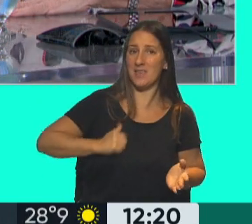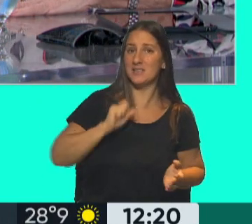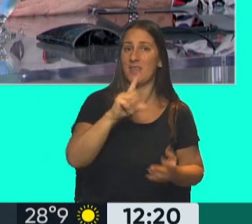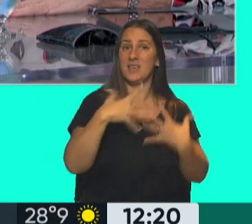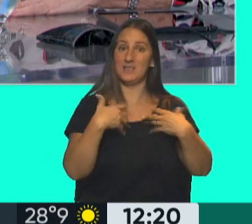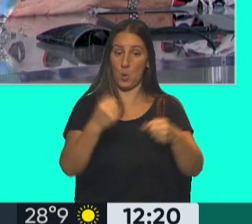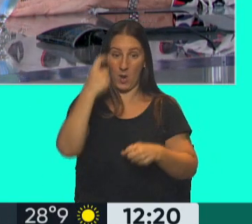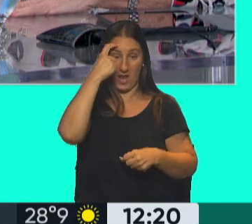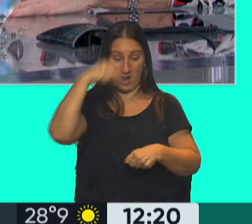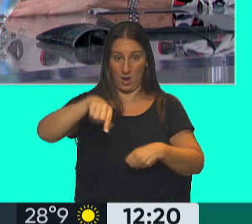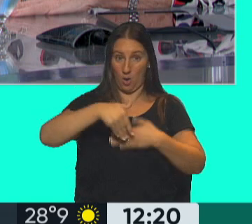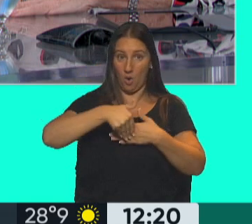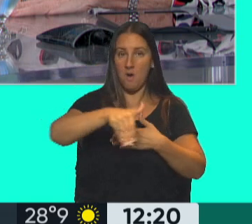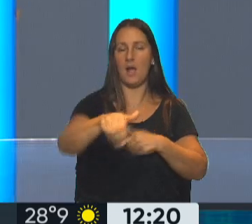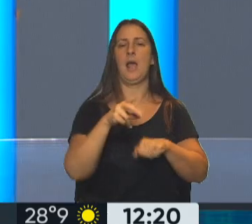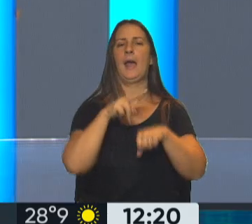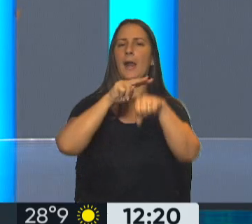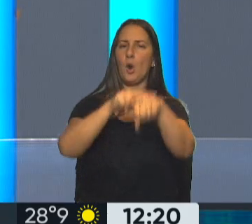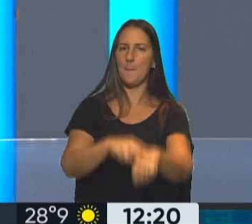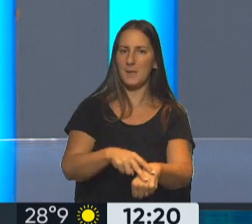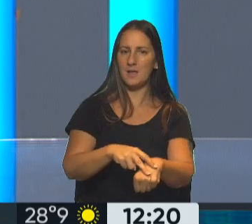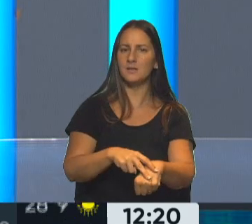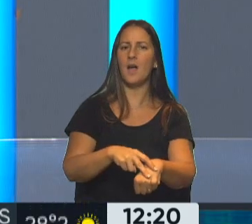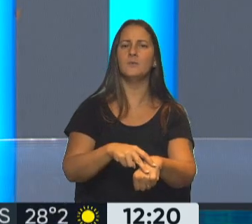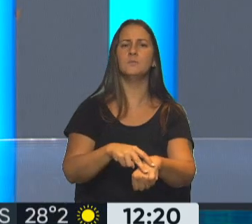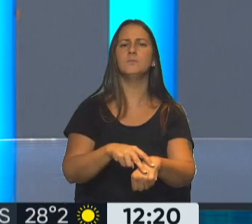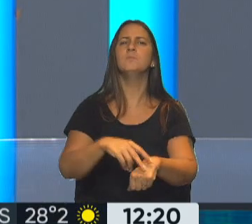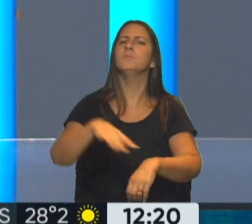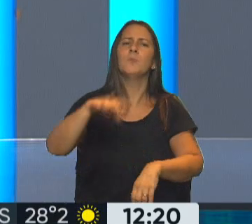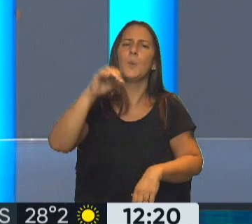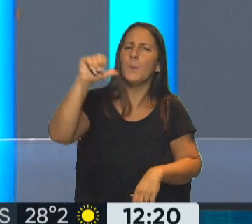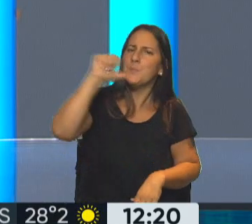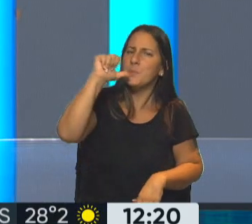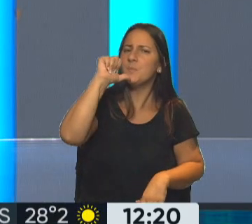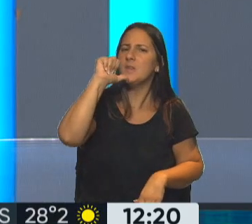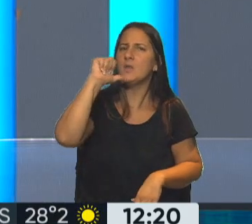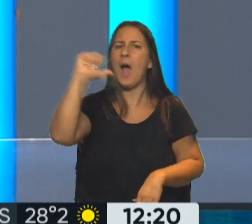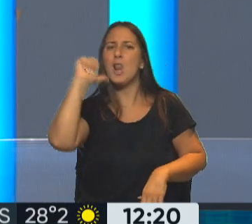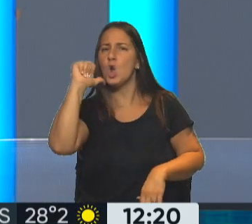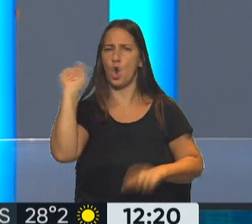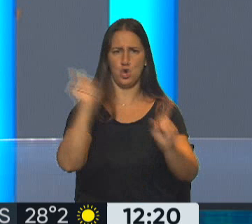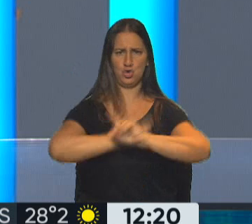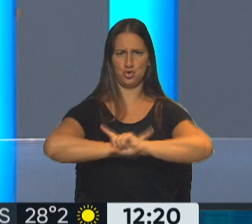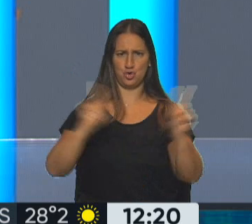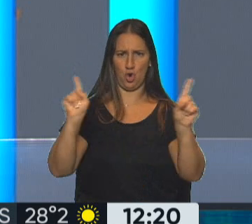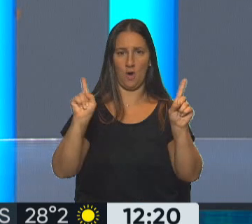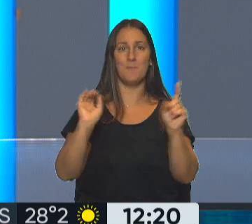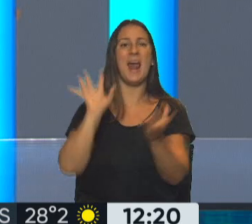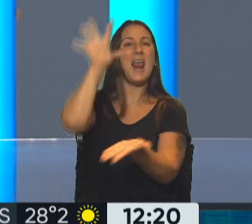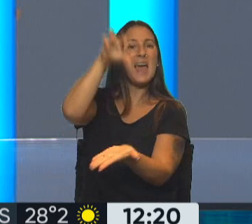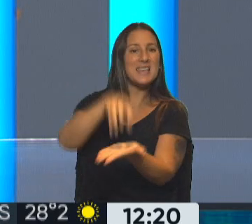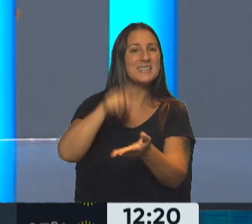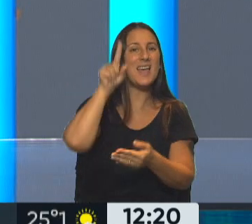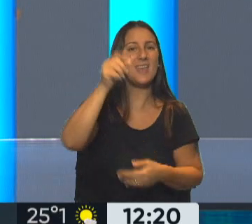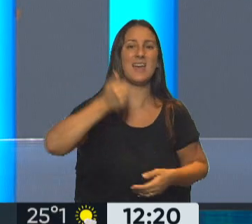de este año, recomienda abstenerse lo más posible de tomar alcohol. Para la Agencia Canadiense,